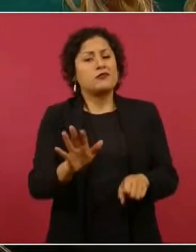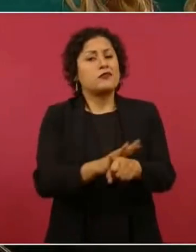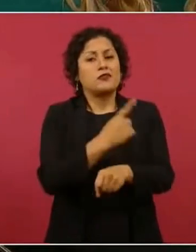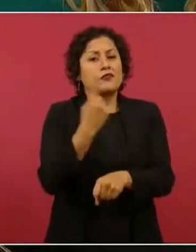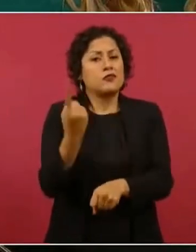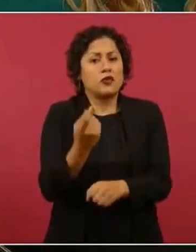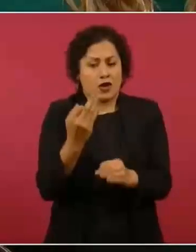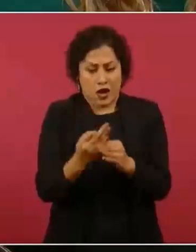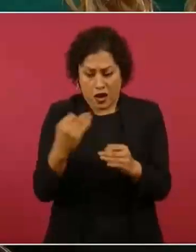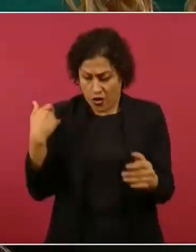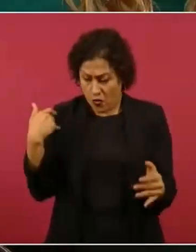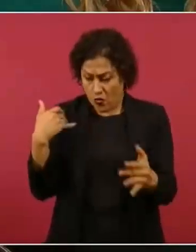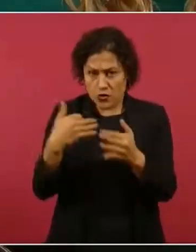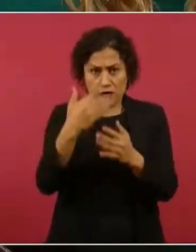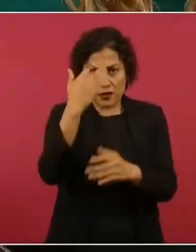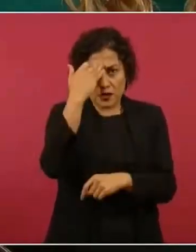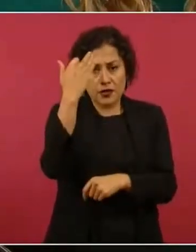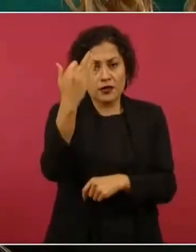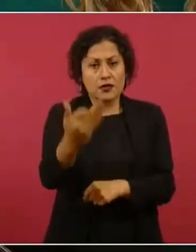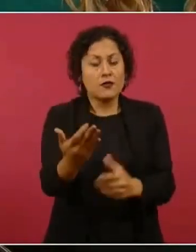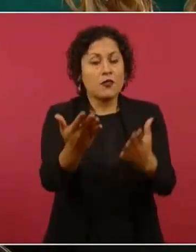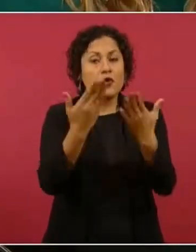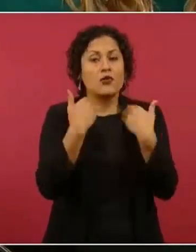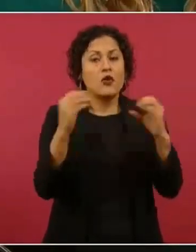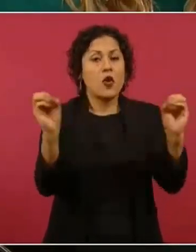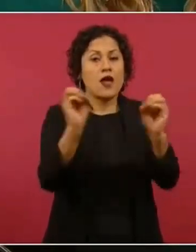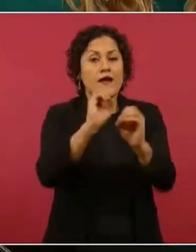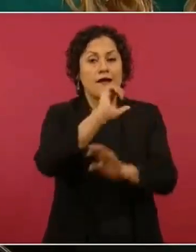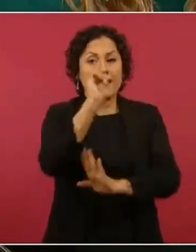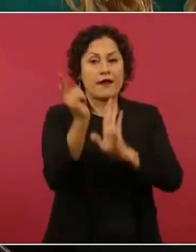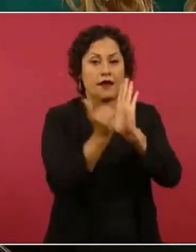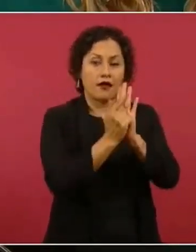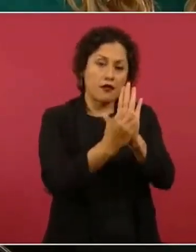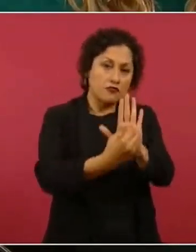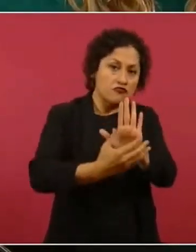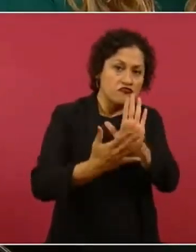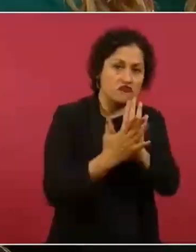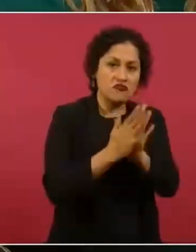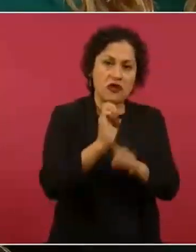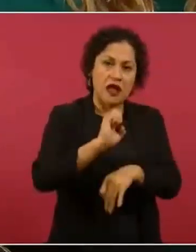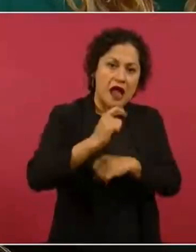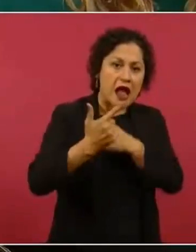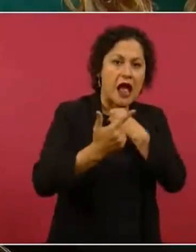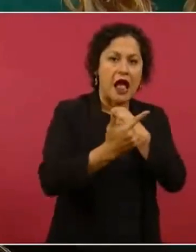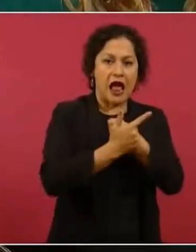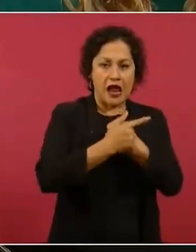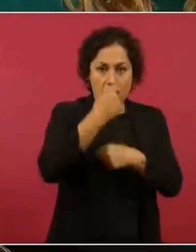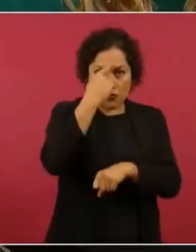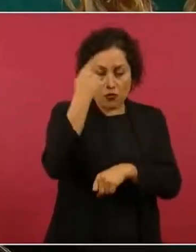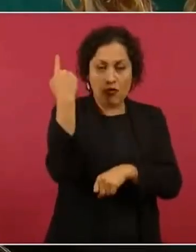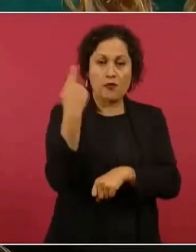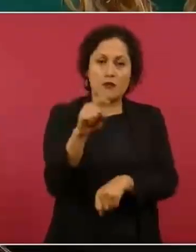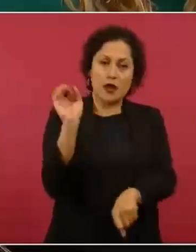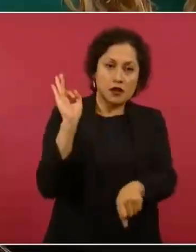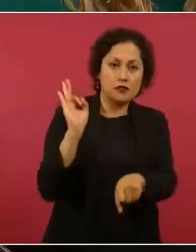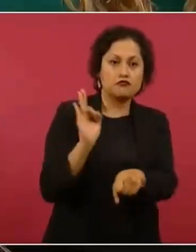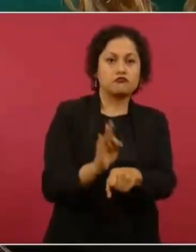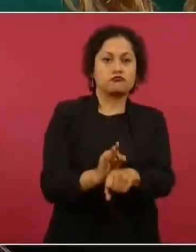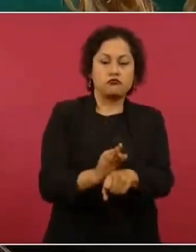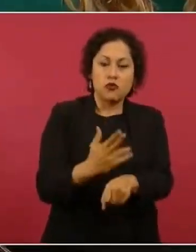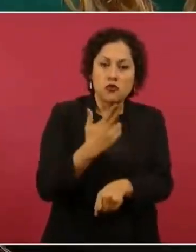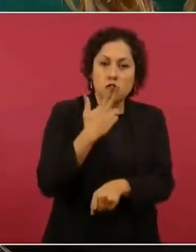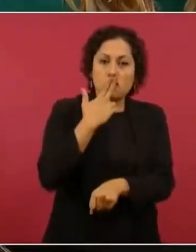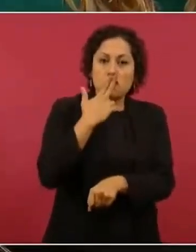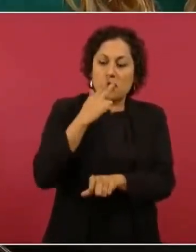administración no se han implementado políticas públicas que rescaten, preserven, promuevan todas estas